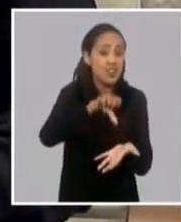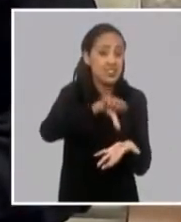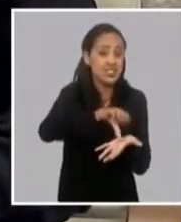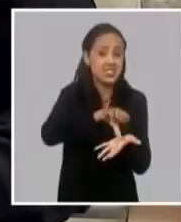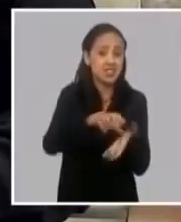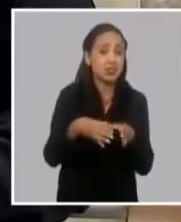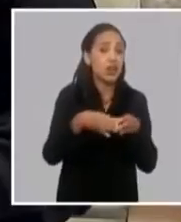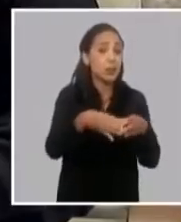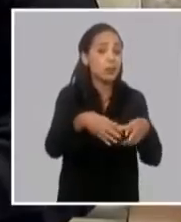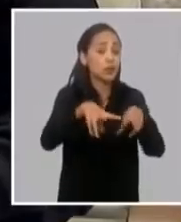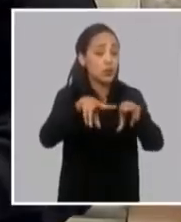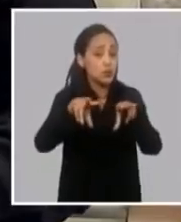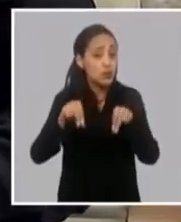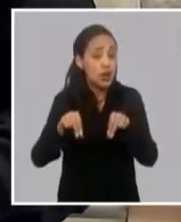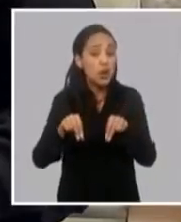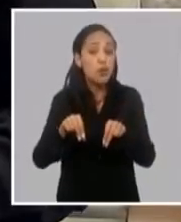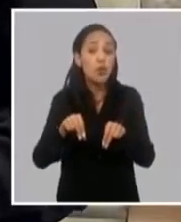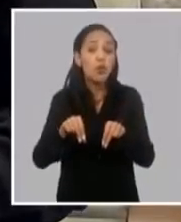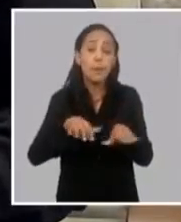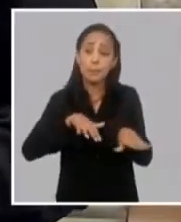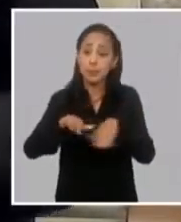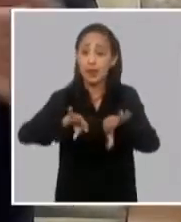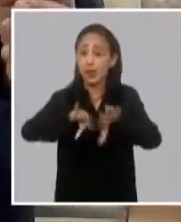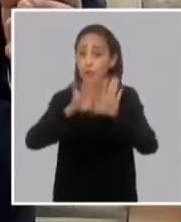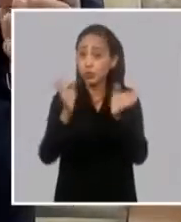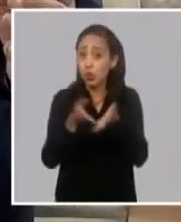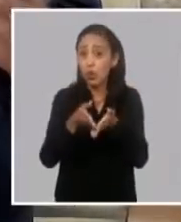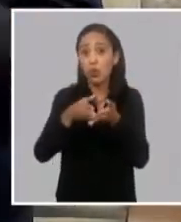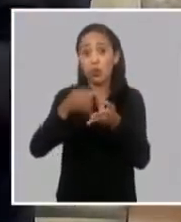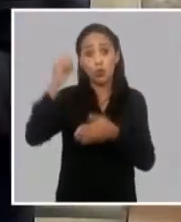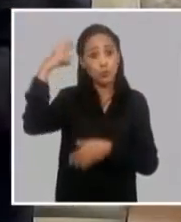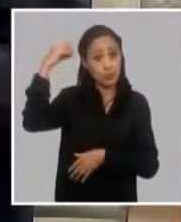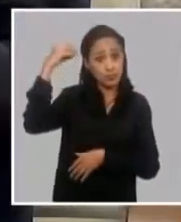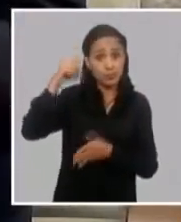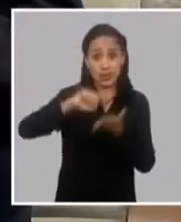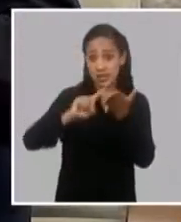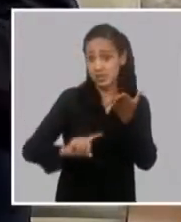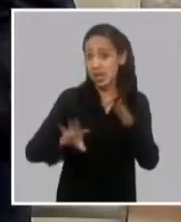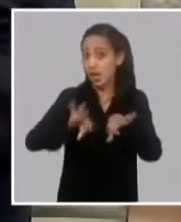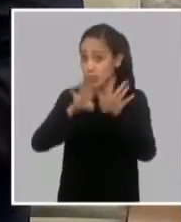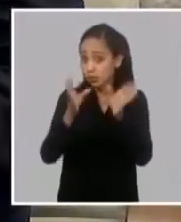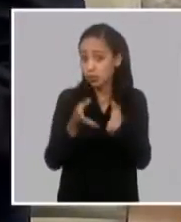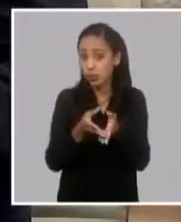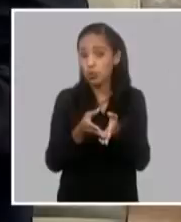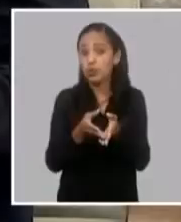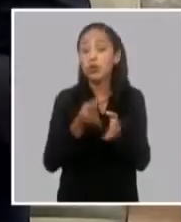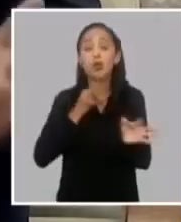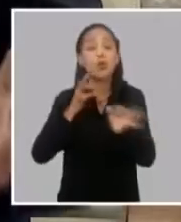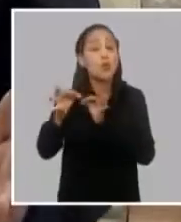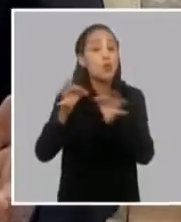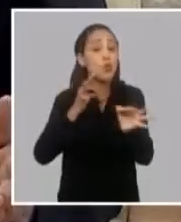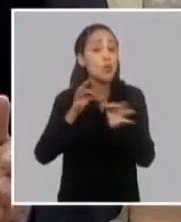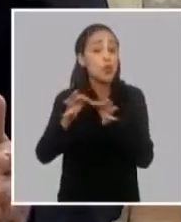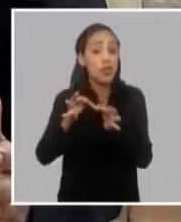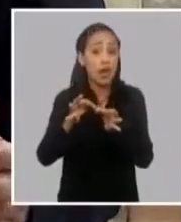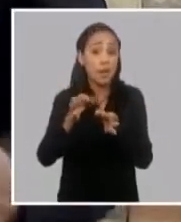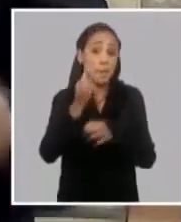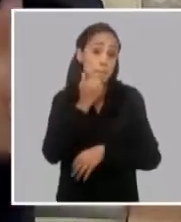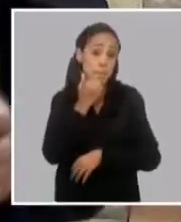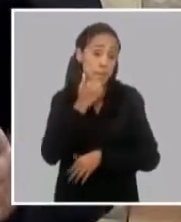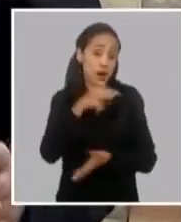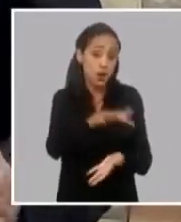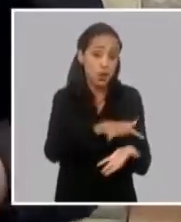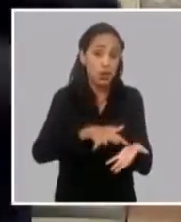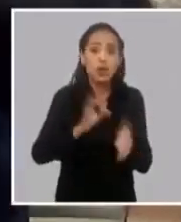en función de este enfrentamiento. Ha habido que proteger una serie de redes de circuitos. Siempre han existido